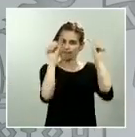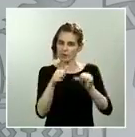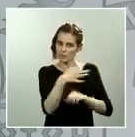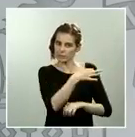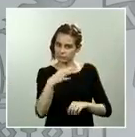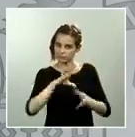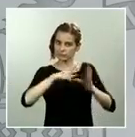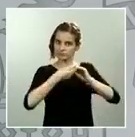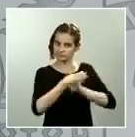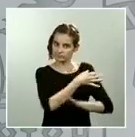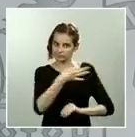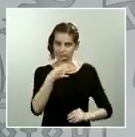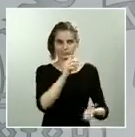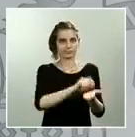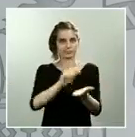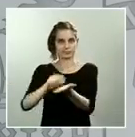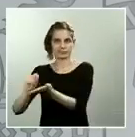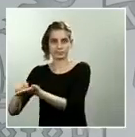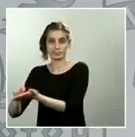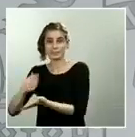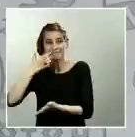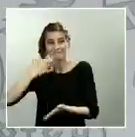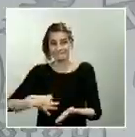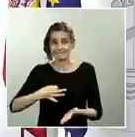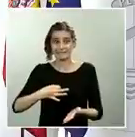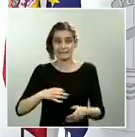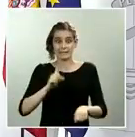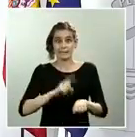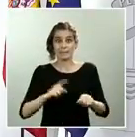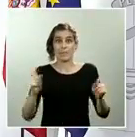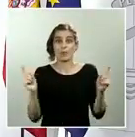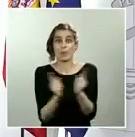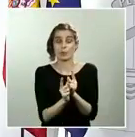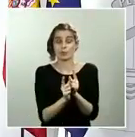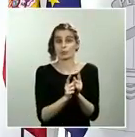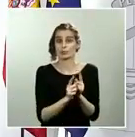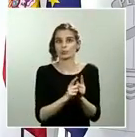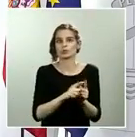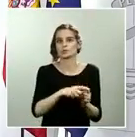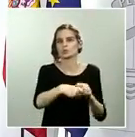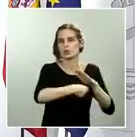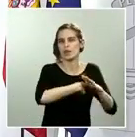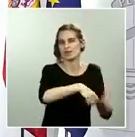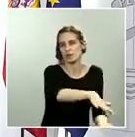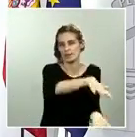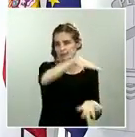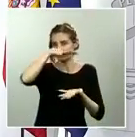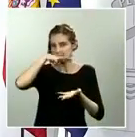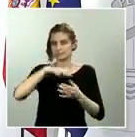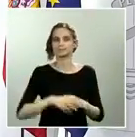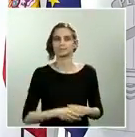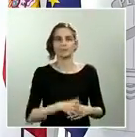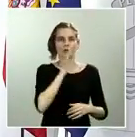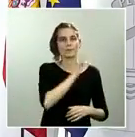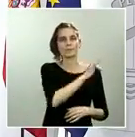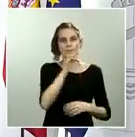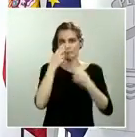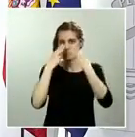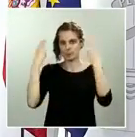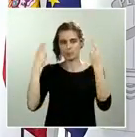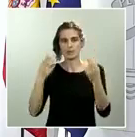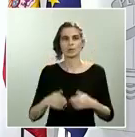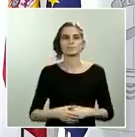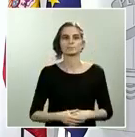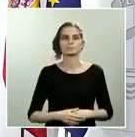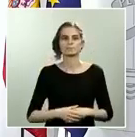producido en muy poco espacio de tiempo. Es el turno de público. Adelante, público. Hola, buenas tardes, ministro. Soy Manuel